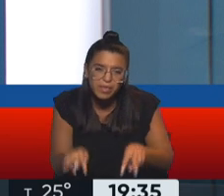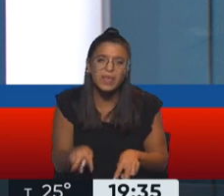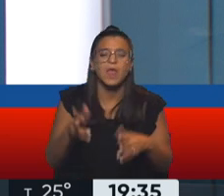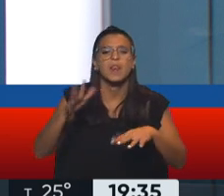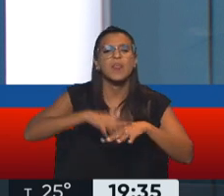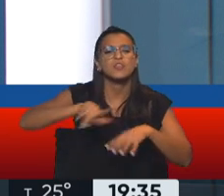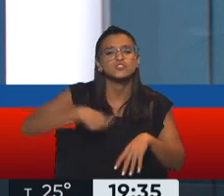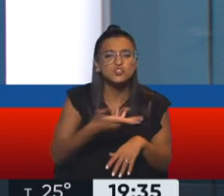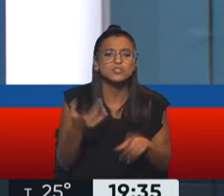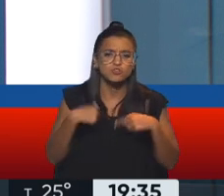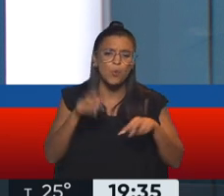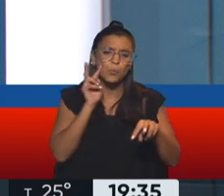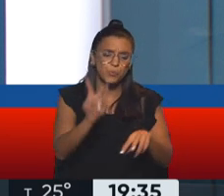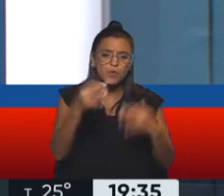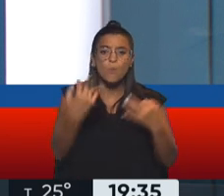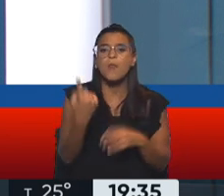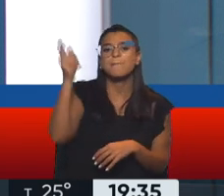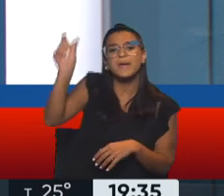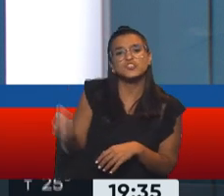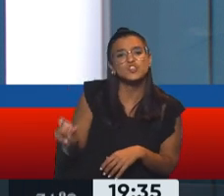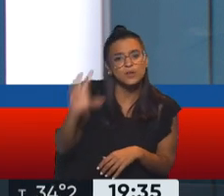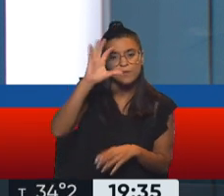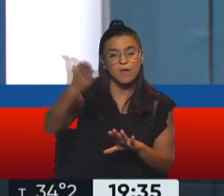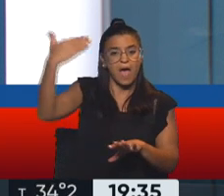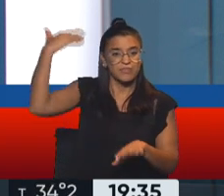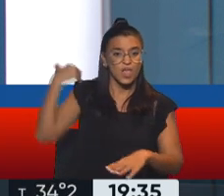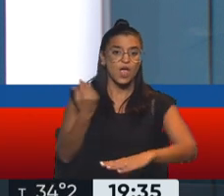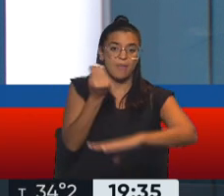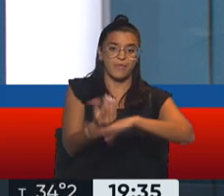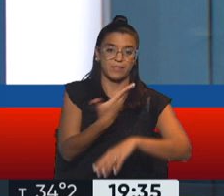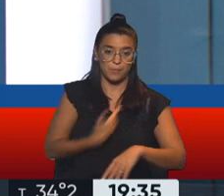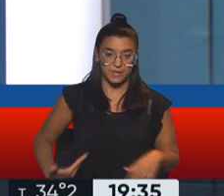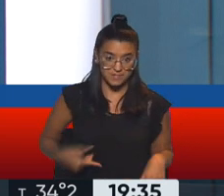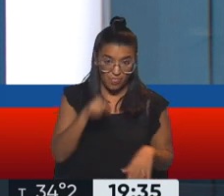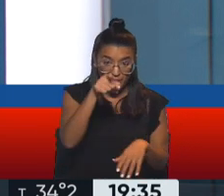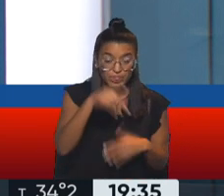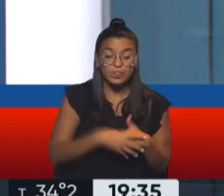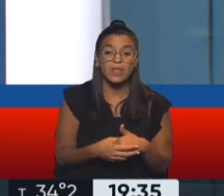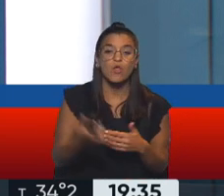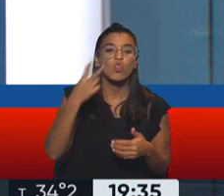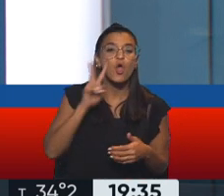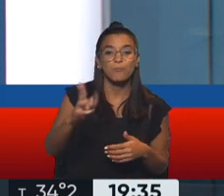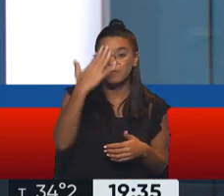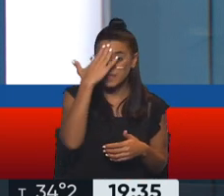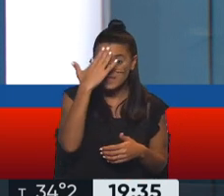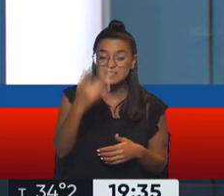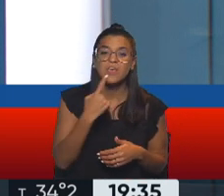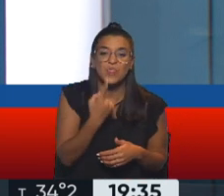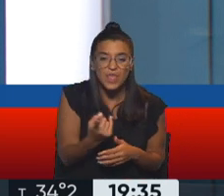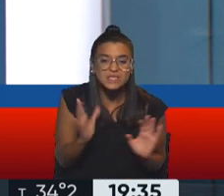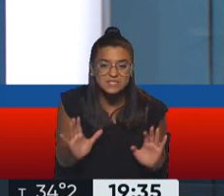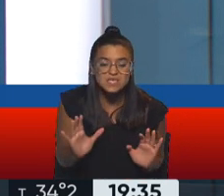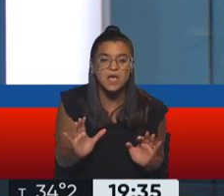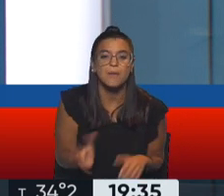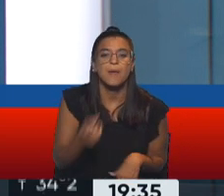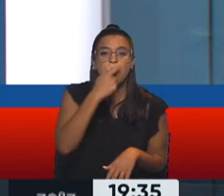me encontré con alguien que recordaba que cuando usted era candidato a presidente, en 2015, decía que con